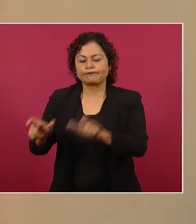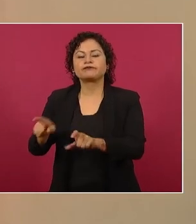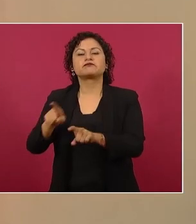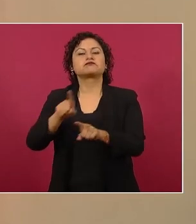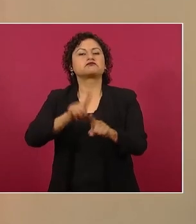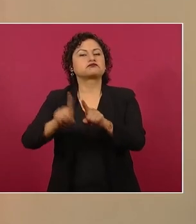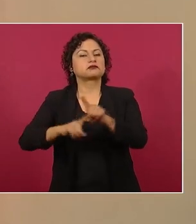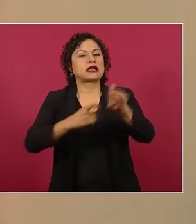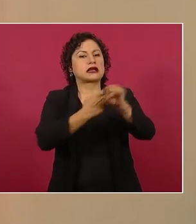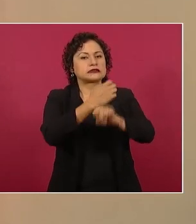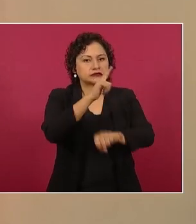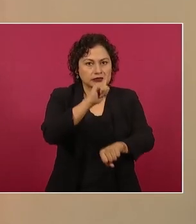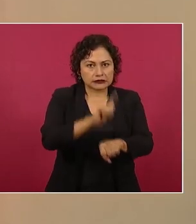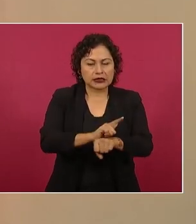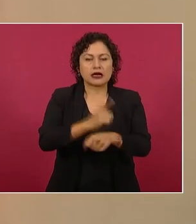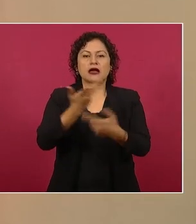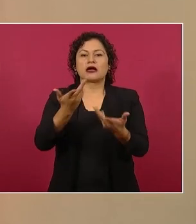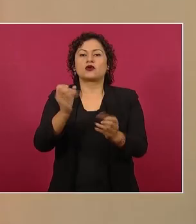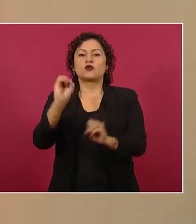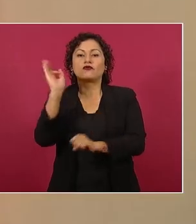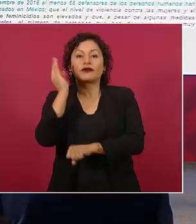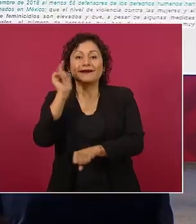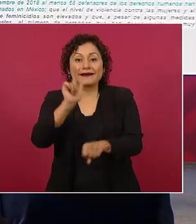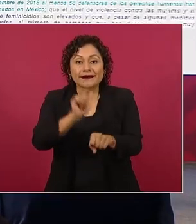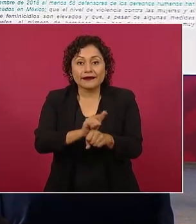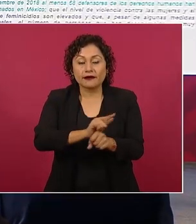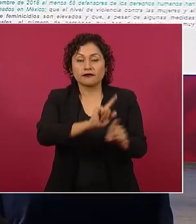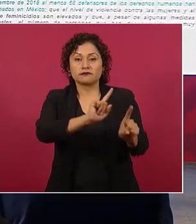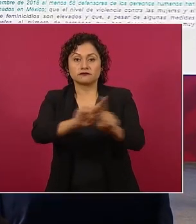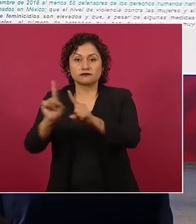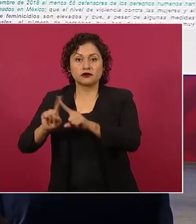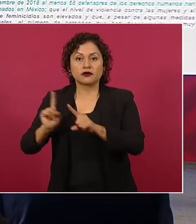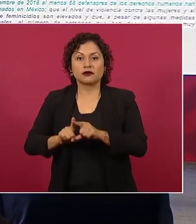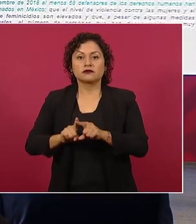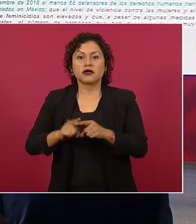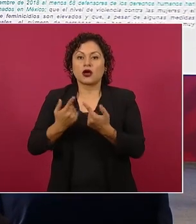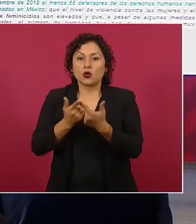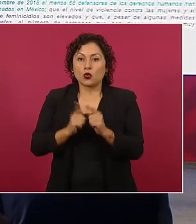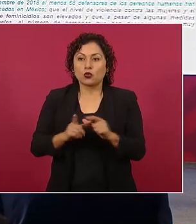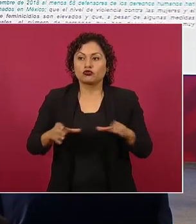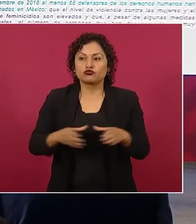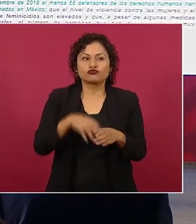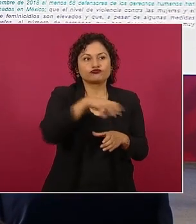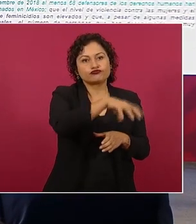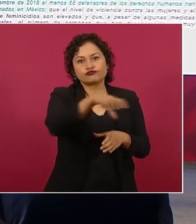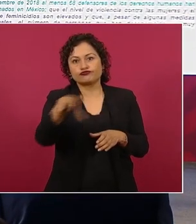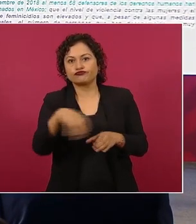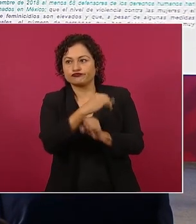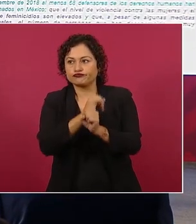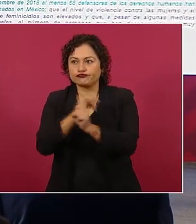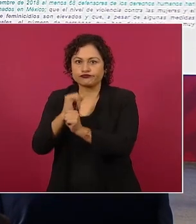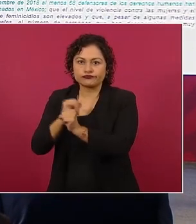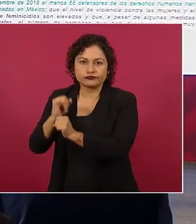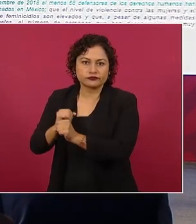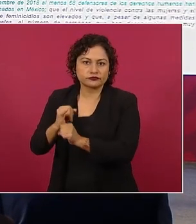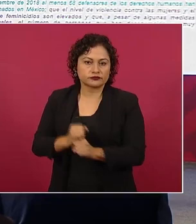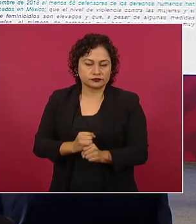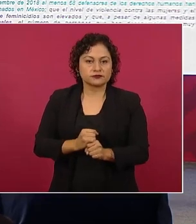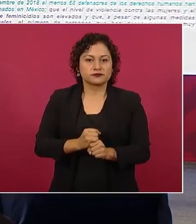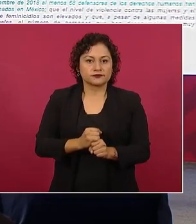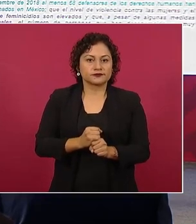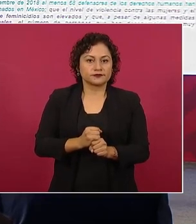locales, las áreas de inteligencia, para poder esclarecer estos casos, sin ninguna consideración de esa naturaleza,